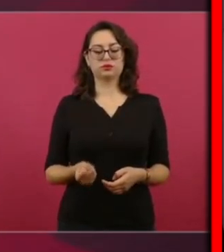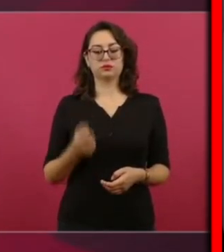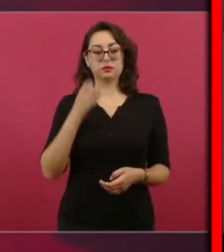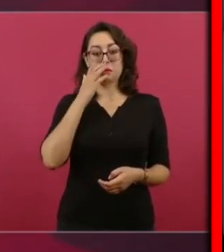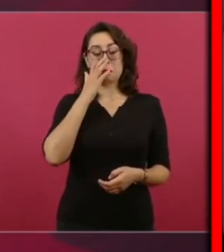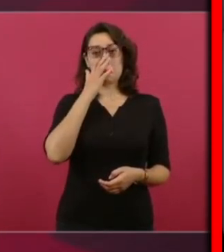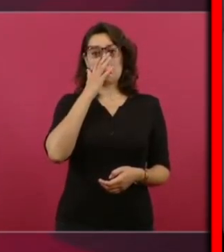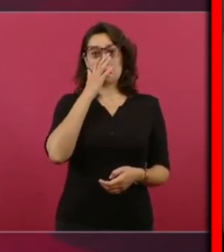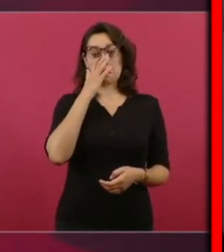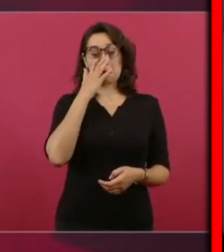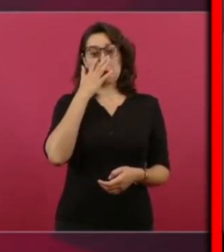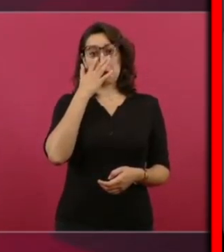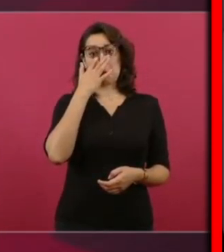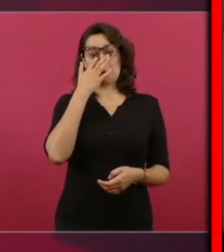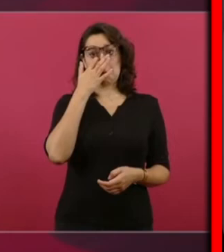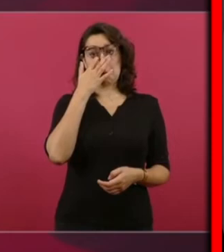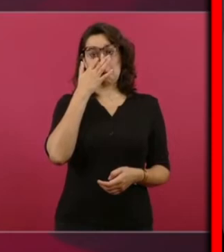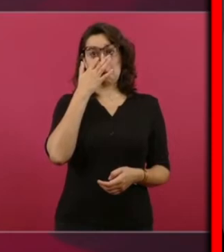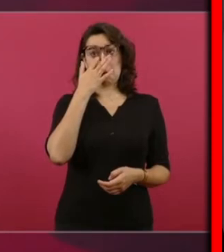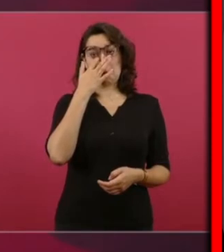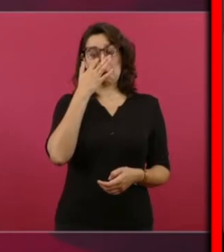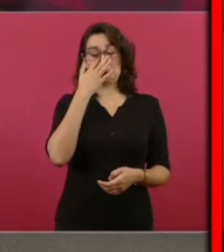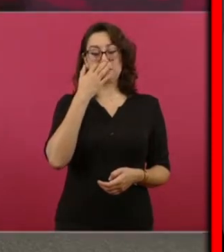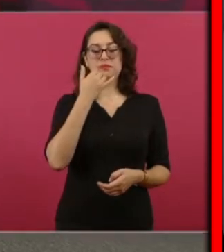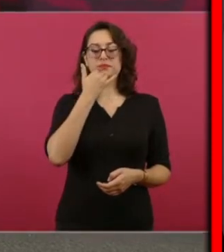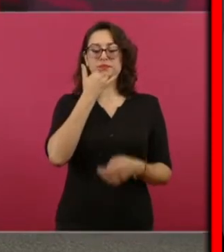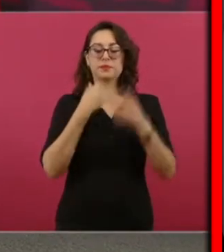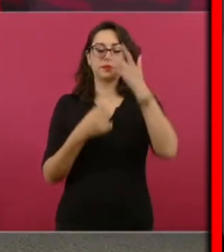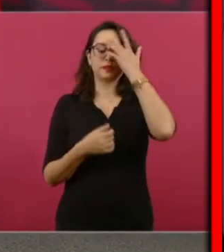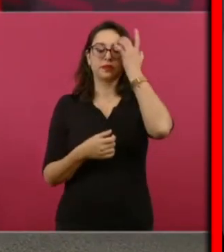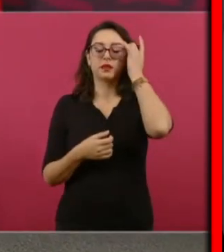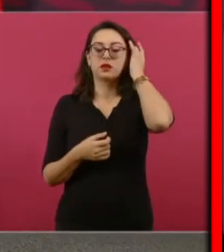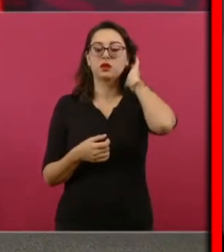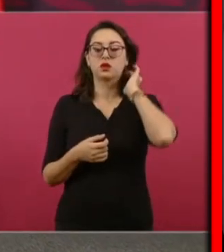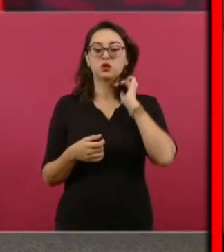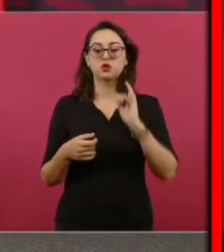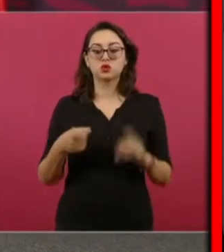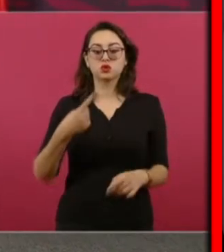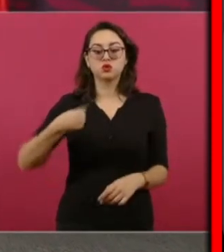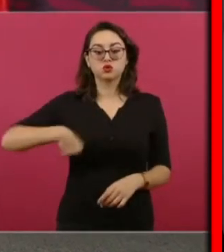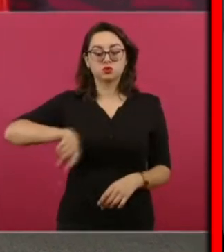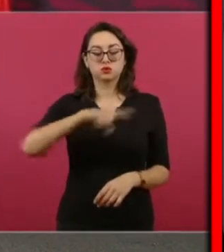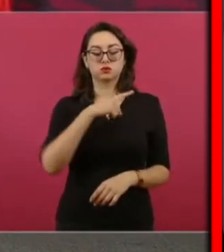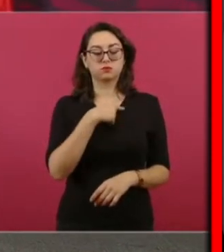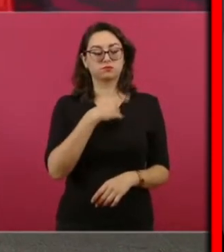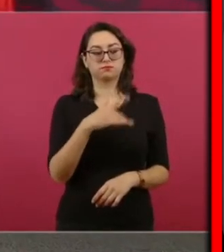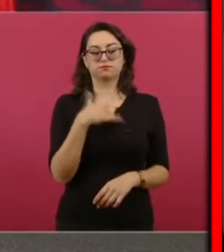más en el tiempo nuestro de 10 mil millones pero hacia adelante